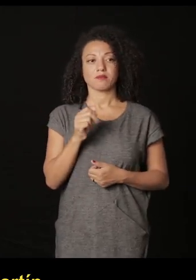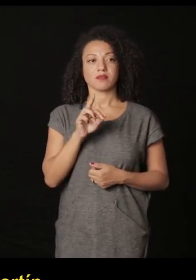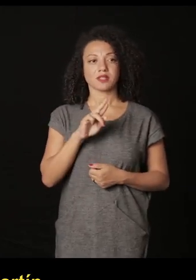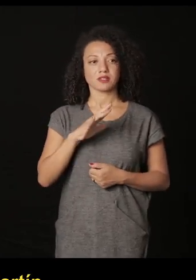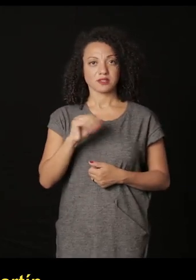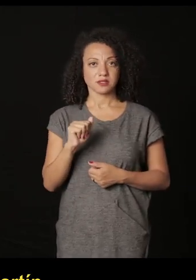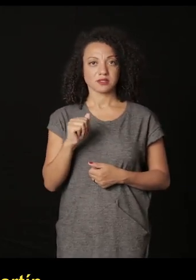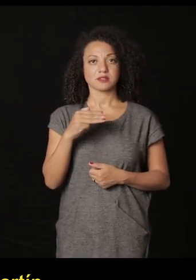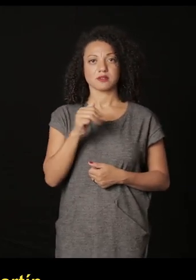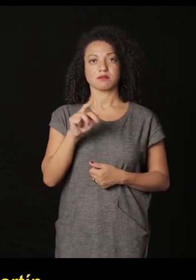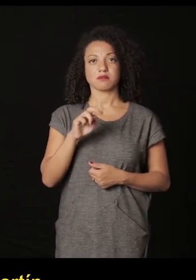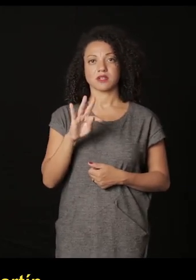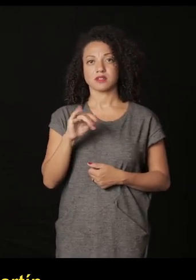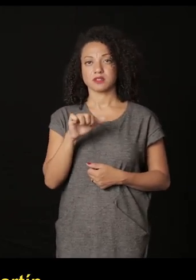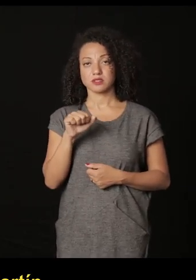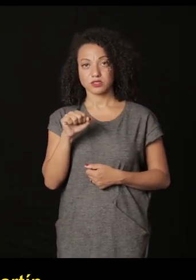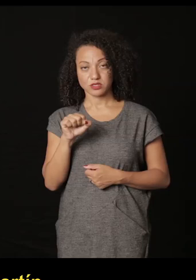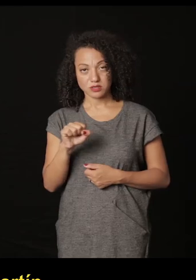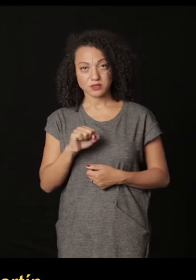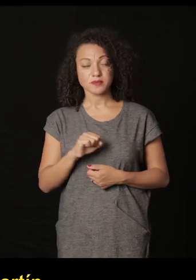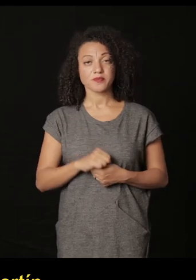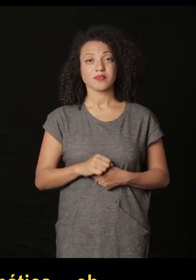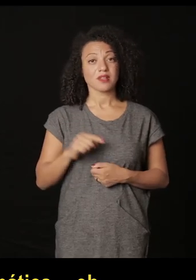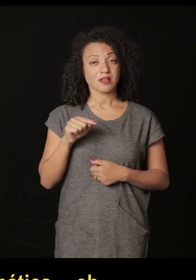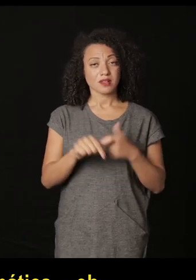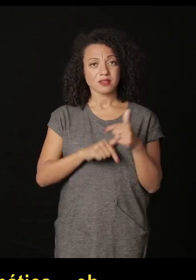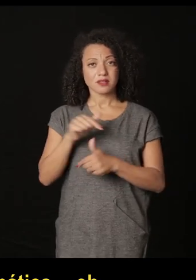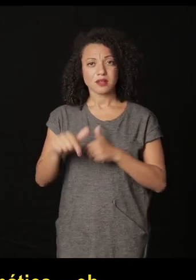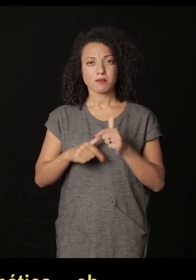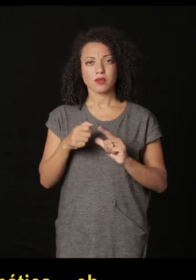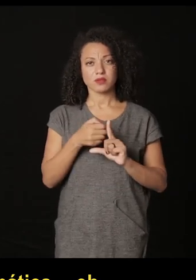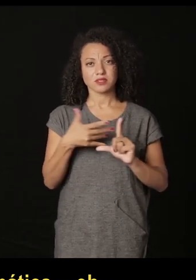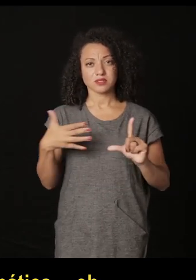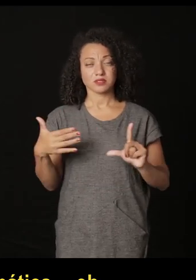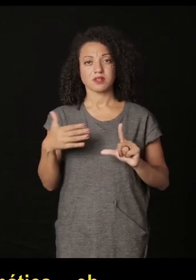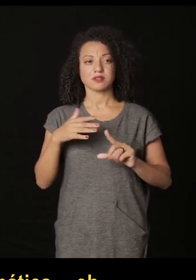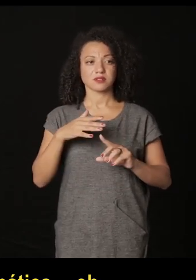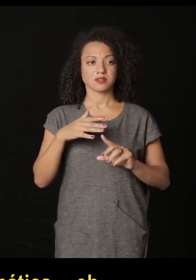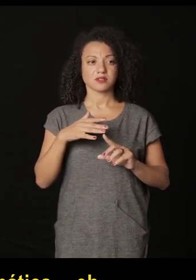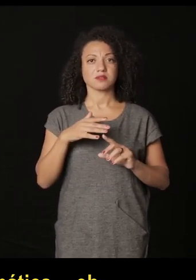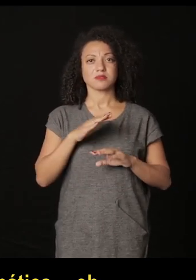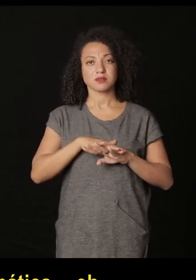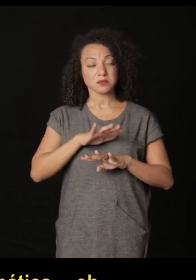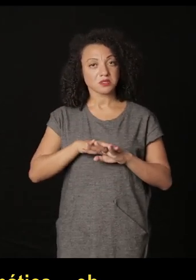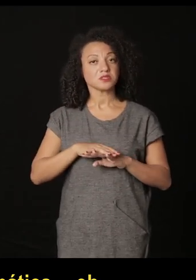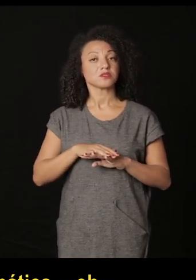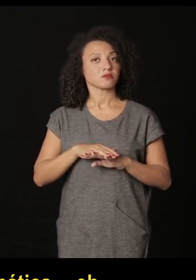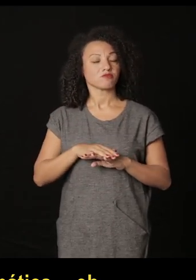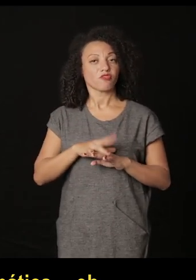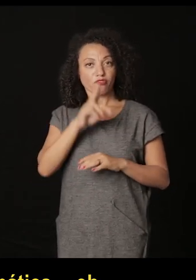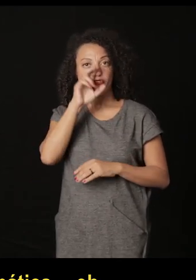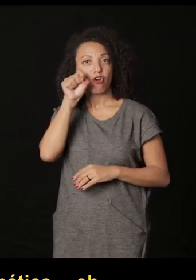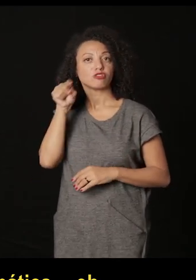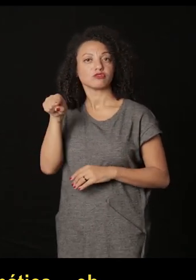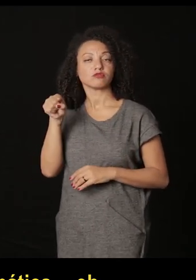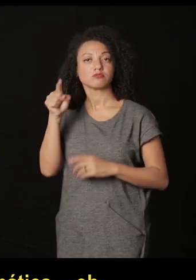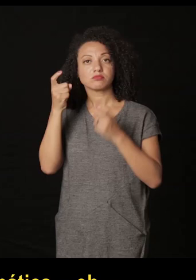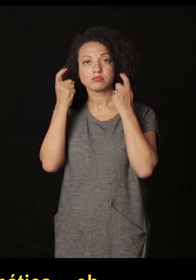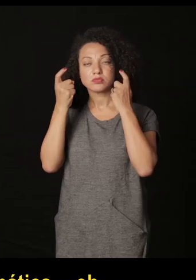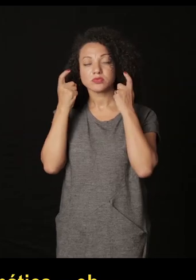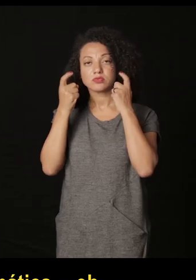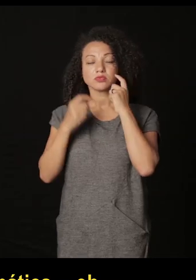esto es el caso de Patricia Martín ella trabajó en esta serie un tema pues